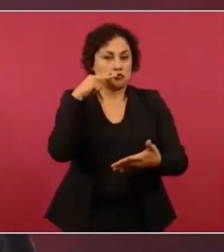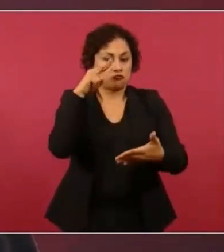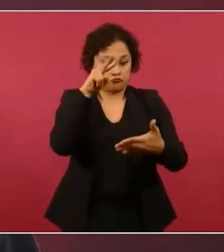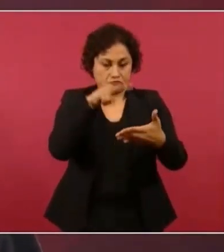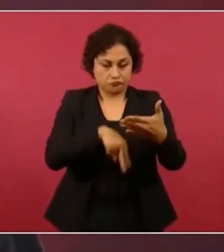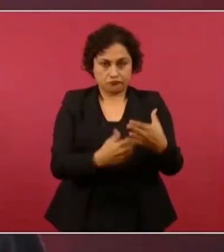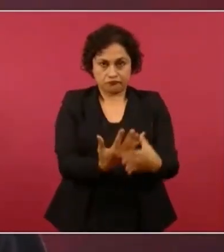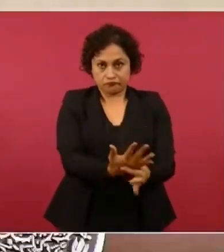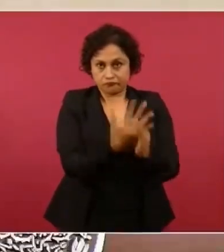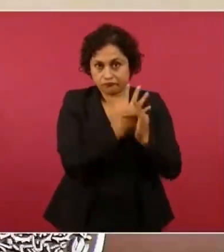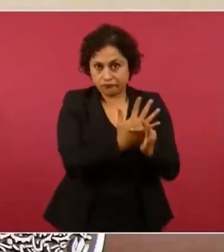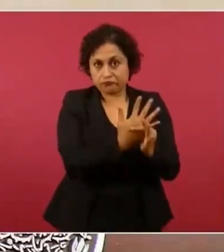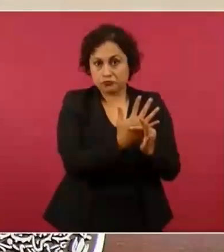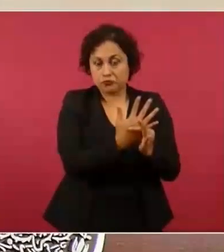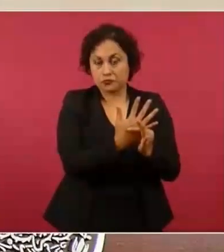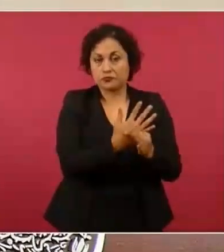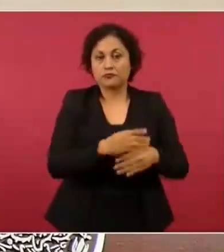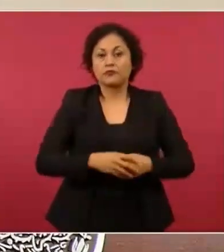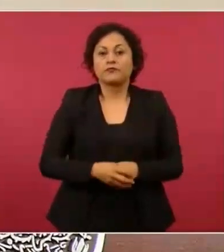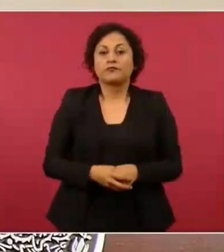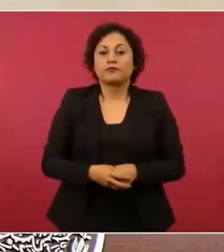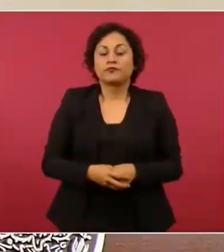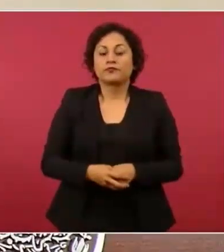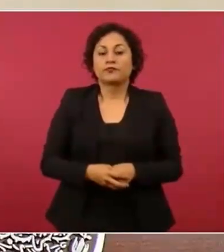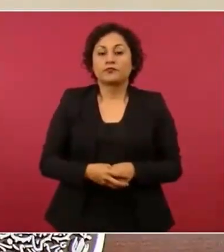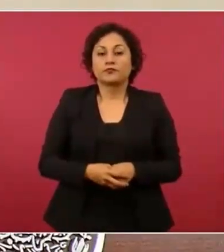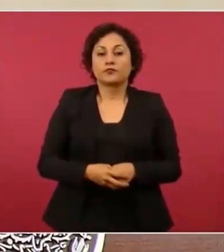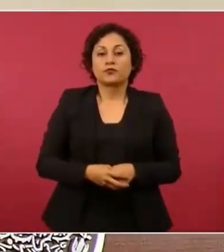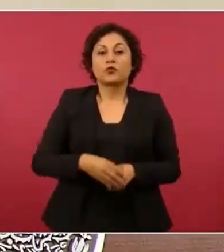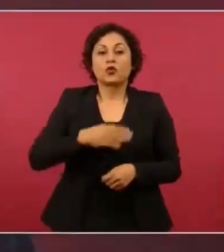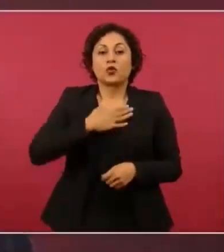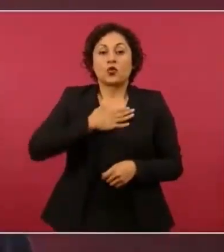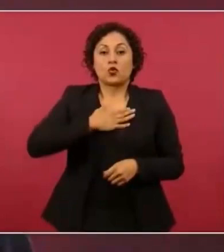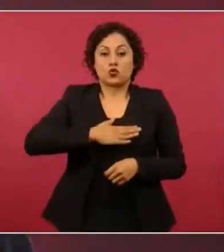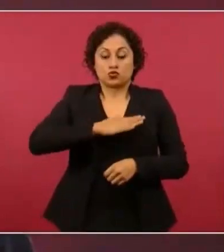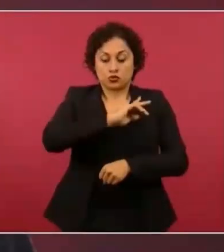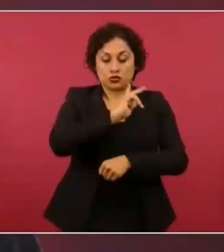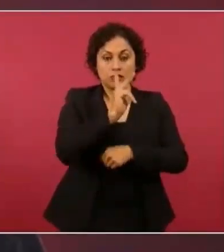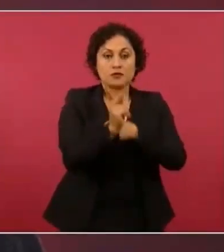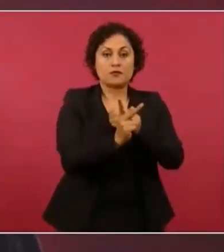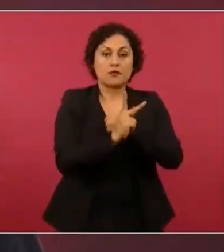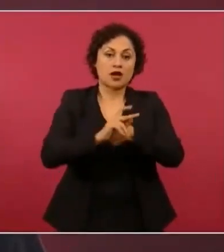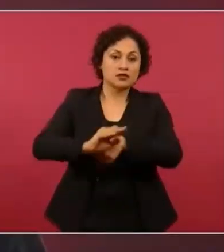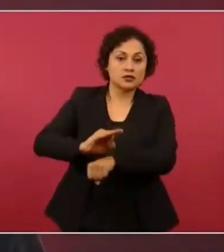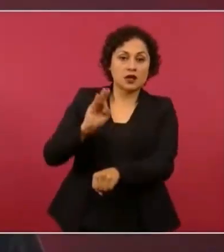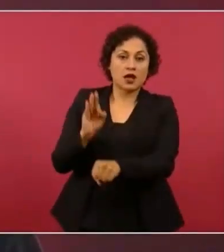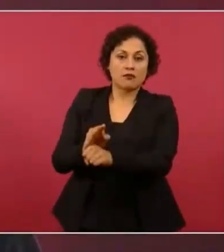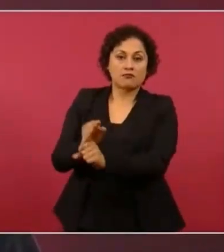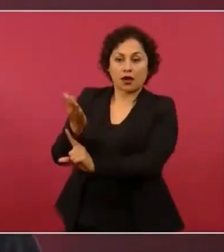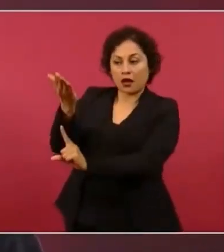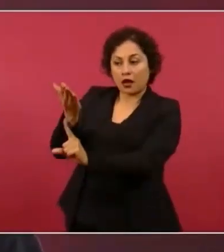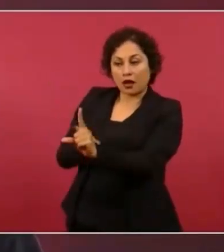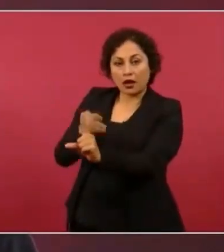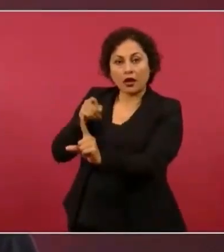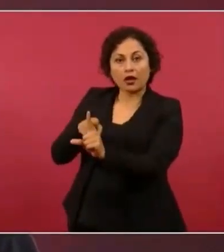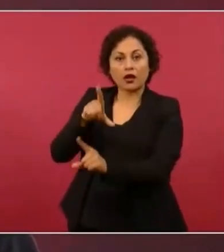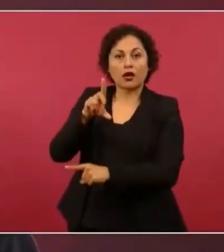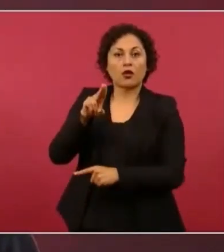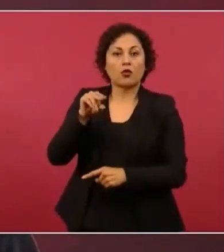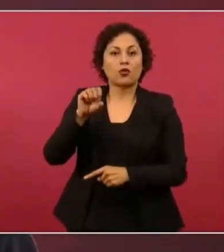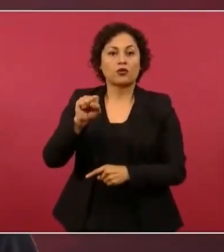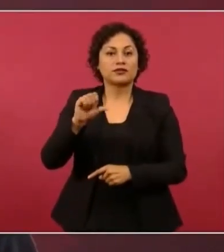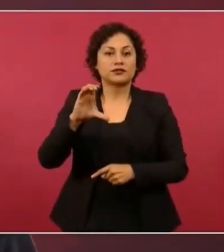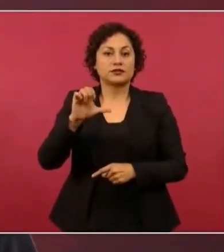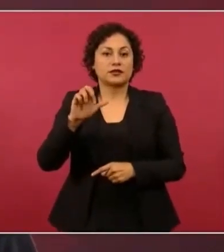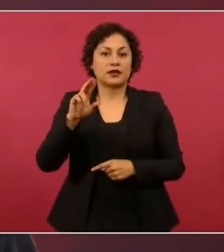del colegiado, la justicia de la Unión ampara y protege a Luis Cárdenas Palomino.